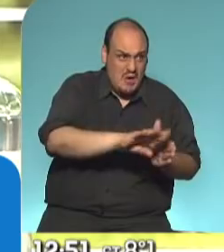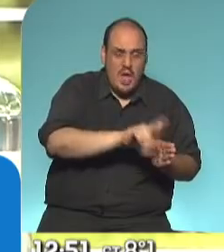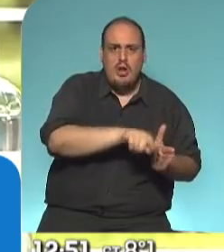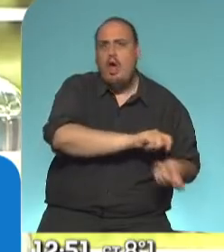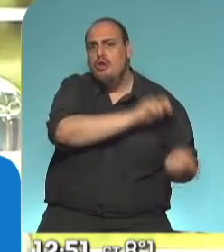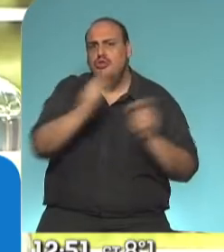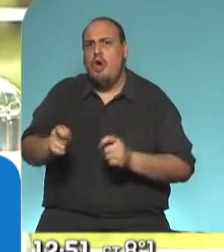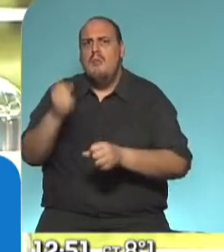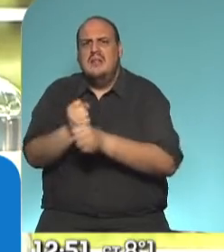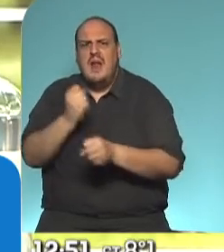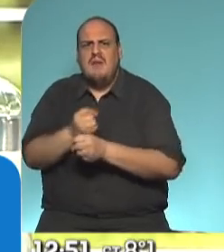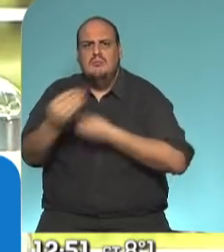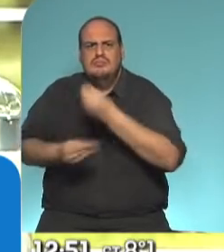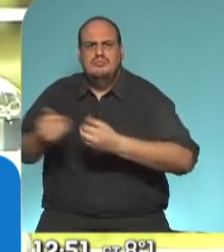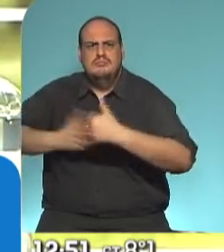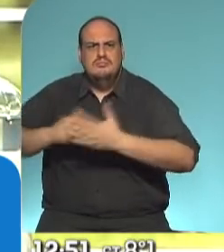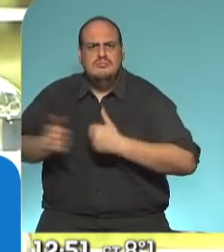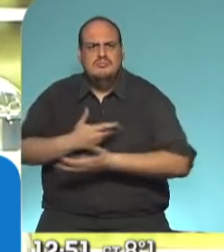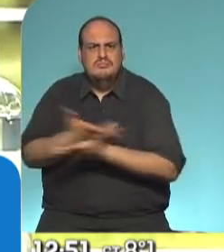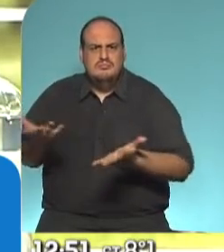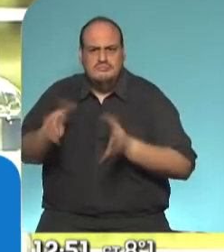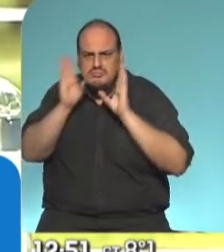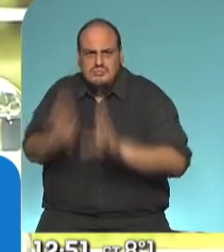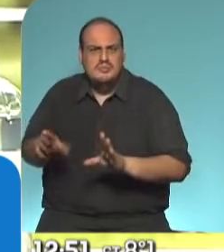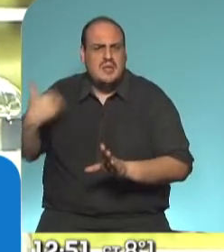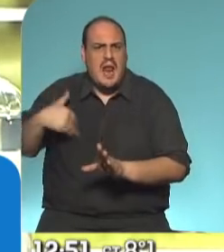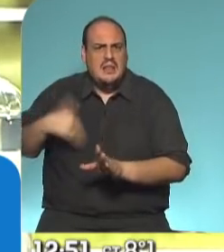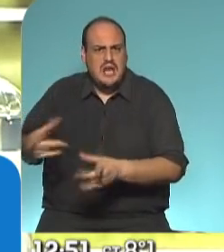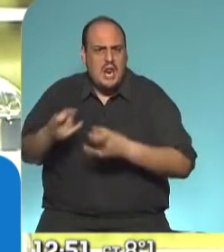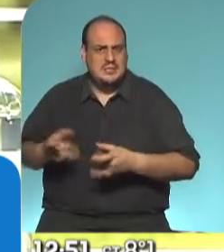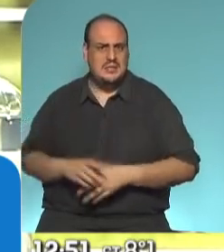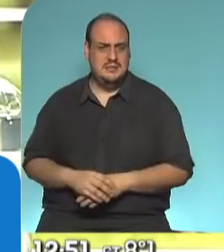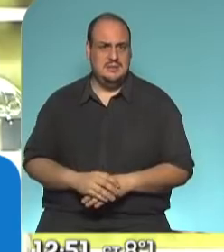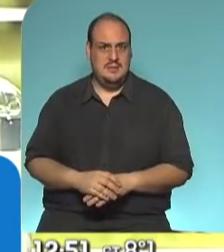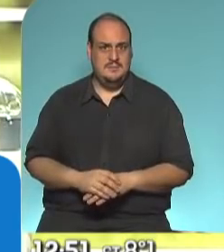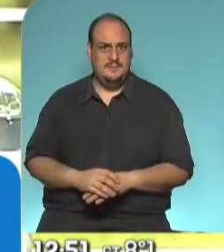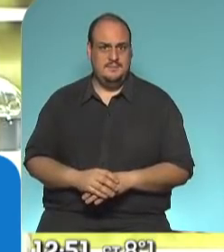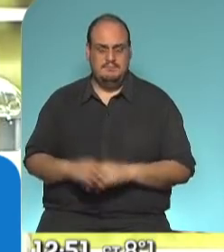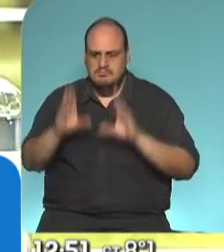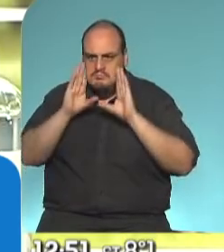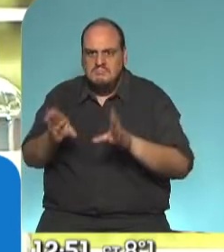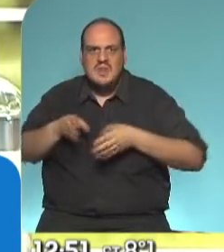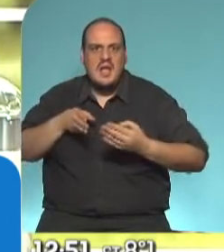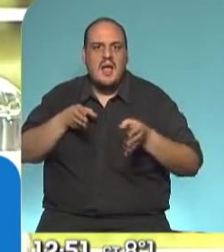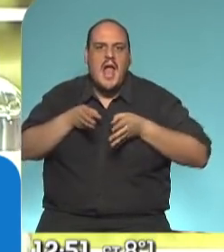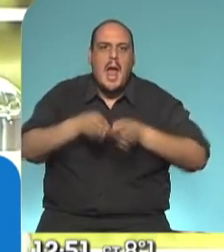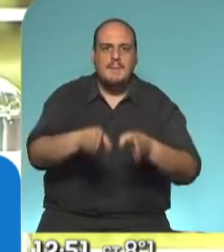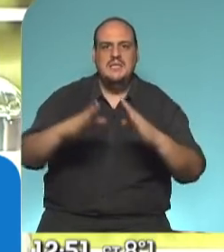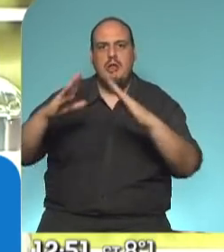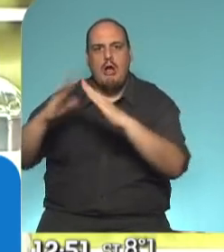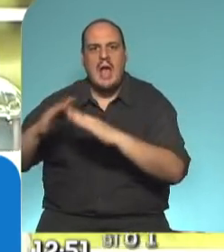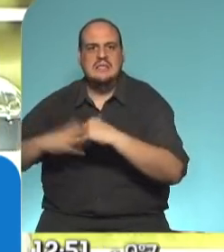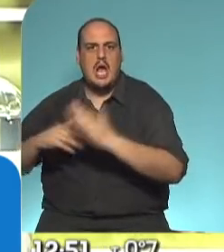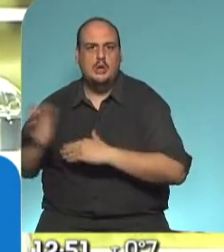trabajo, se destine a los argentinos que lo necesitan. Se destina a más caminos, a más viviendas,